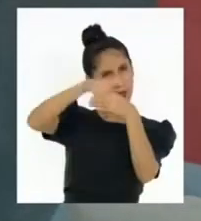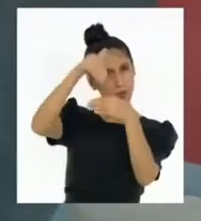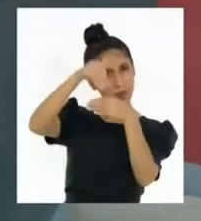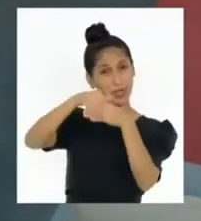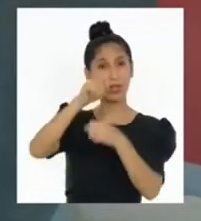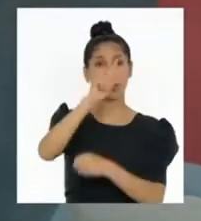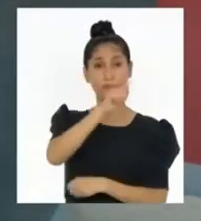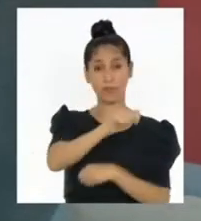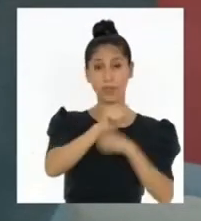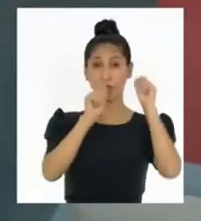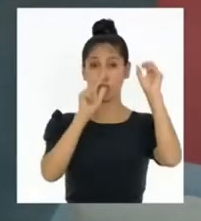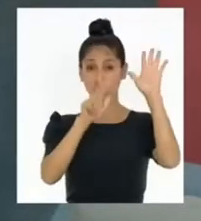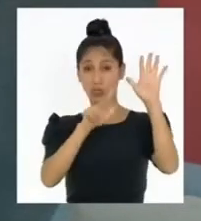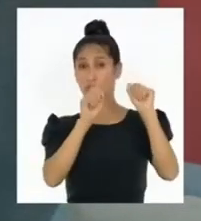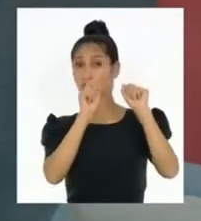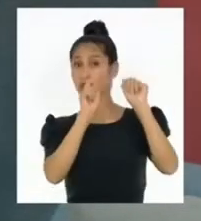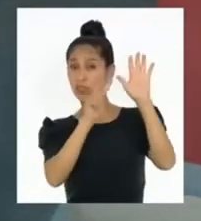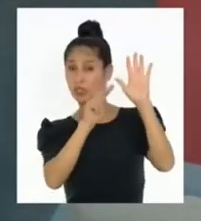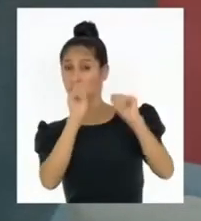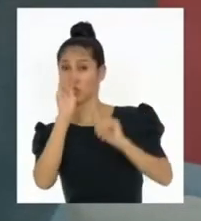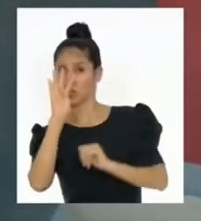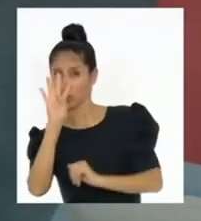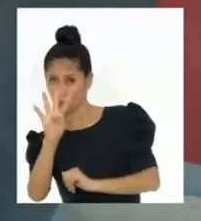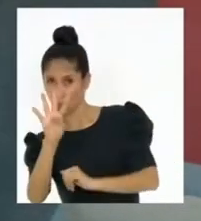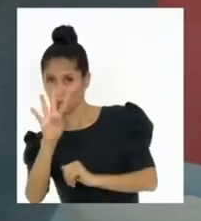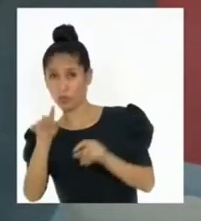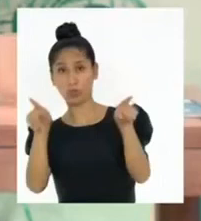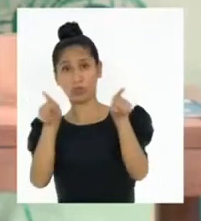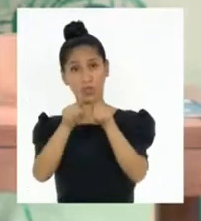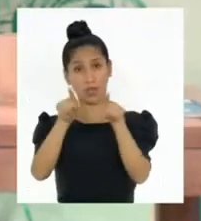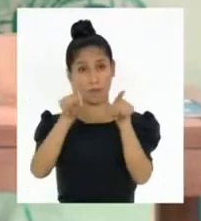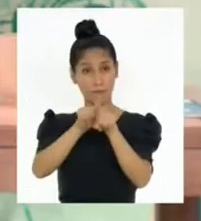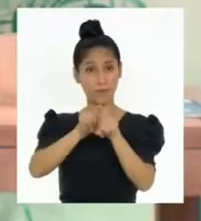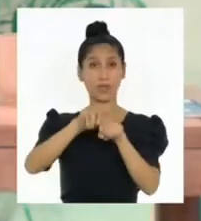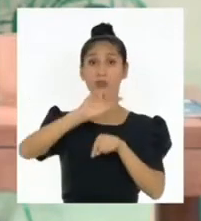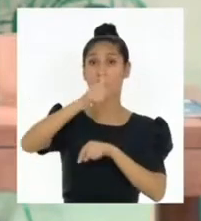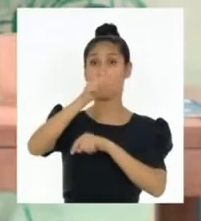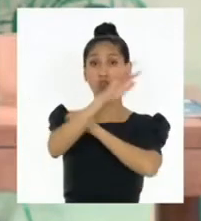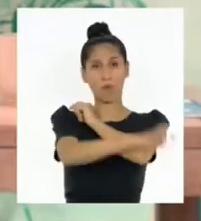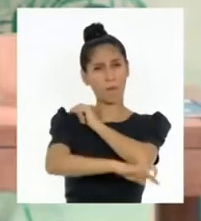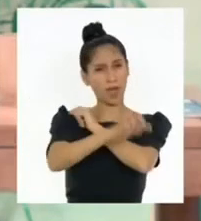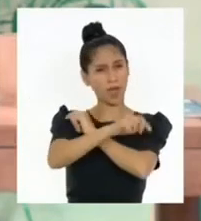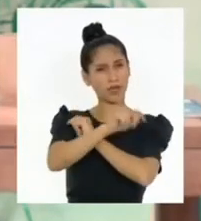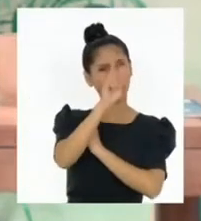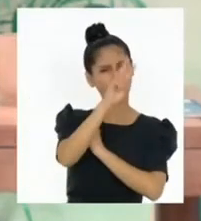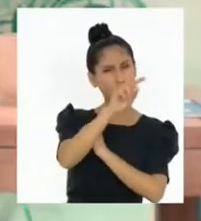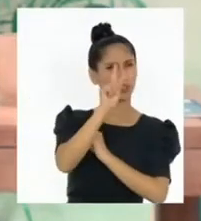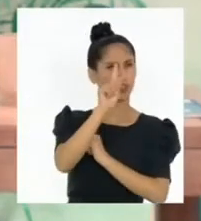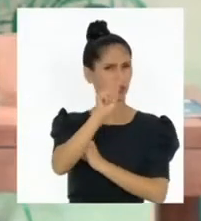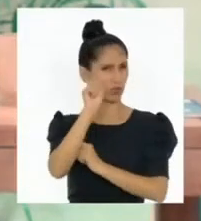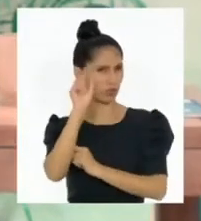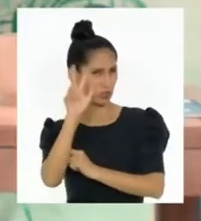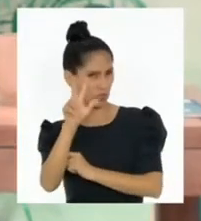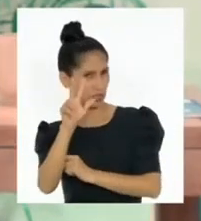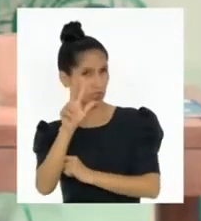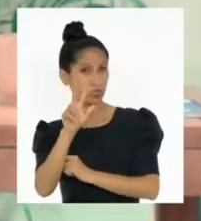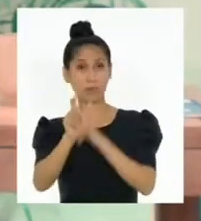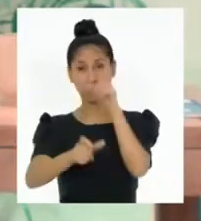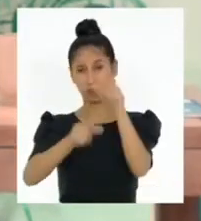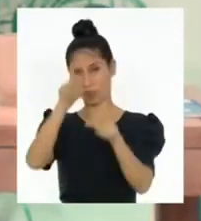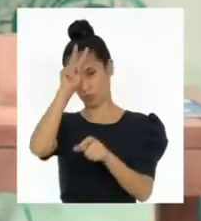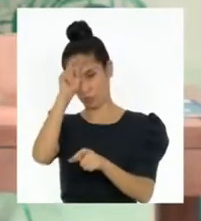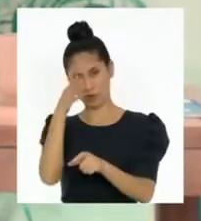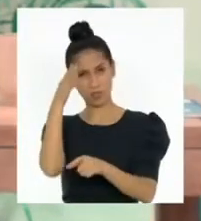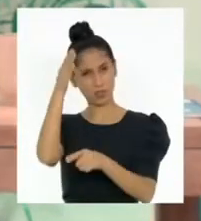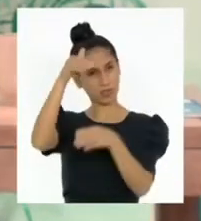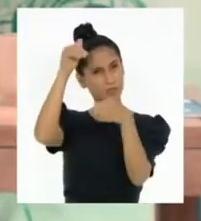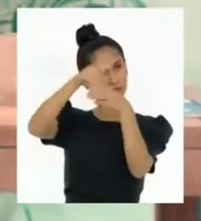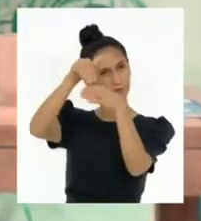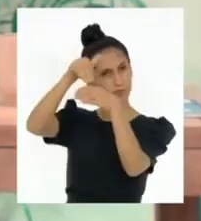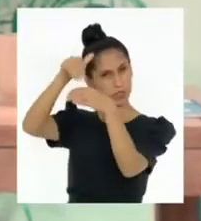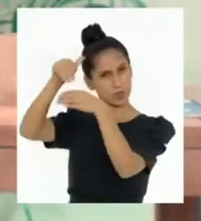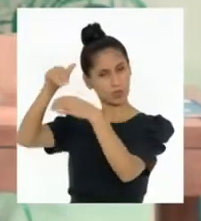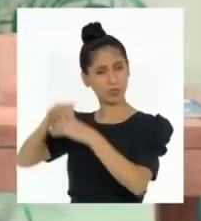y en 213 ciudades del extranjero. Para ejercer el derecho al voto, están habilitados 25